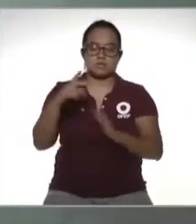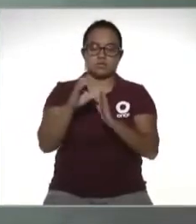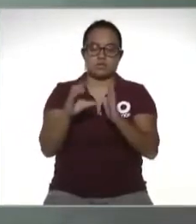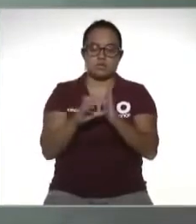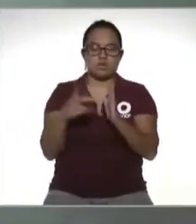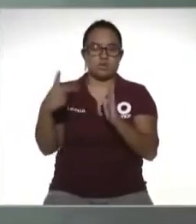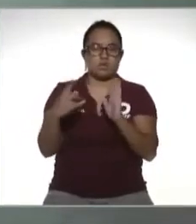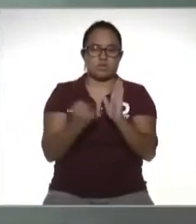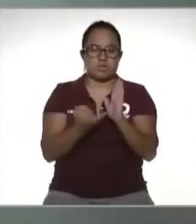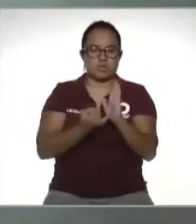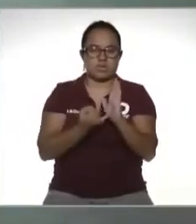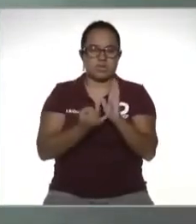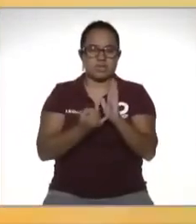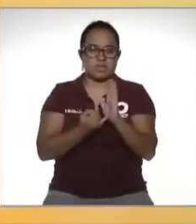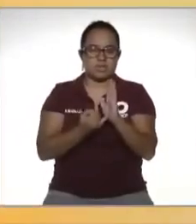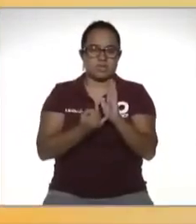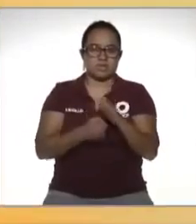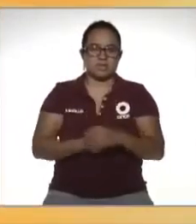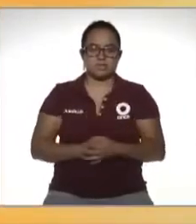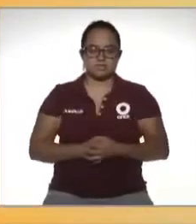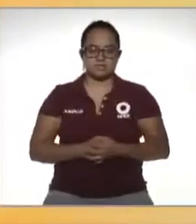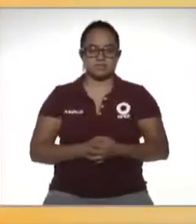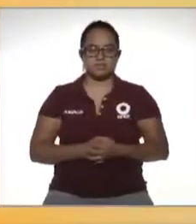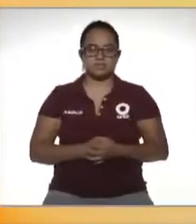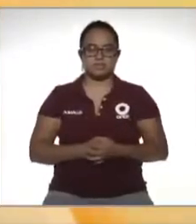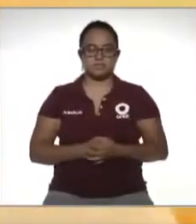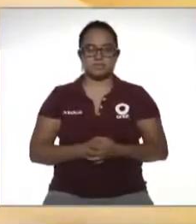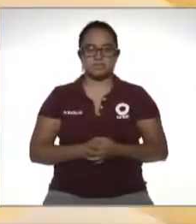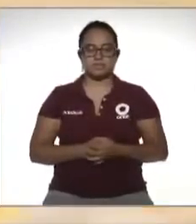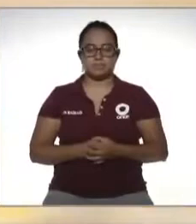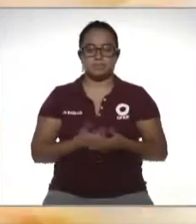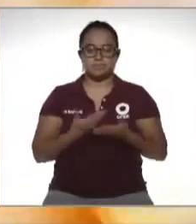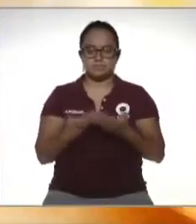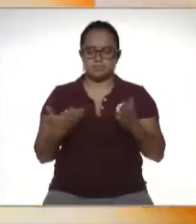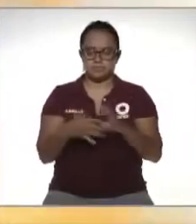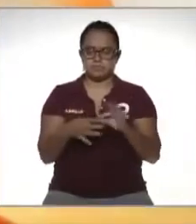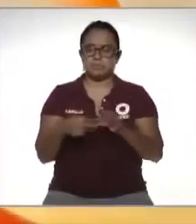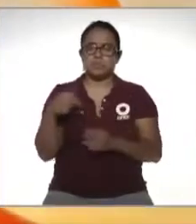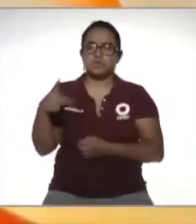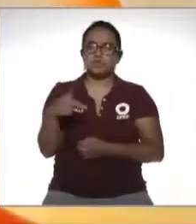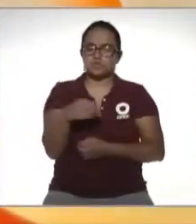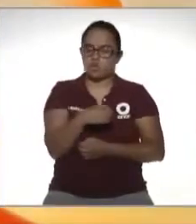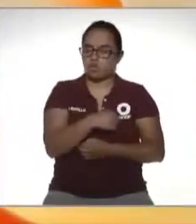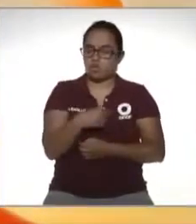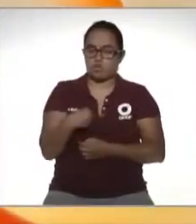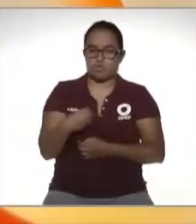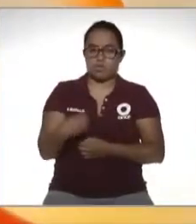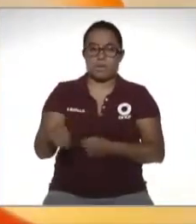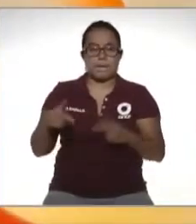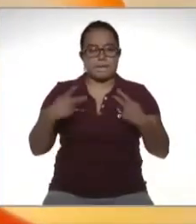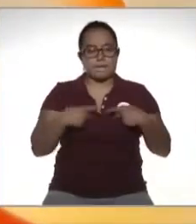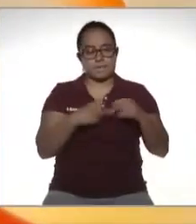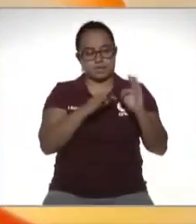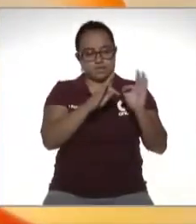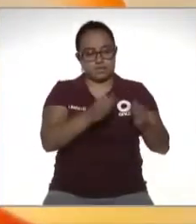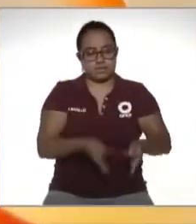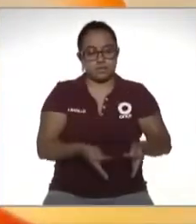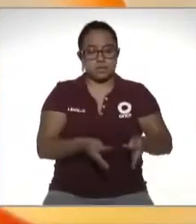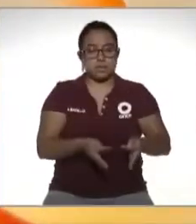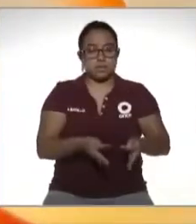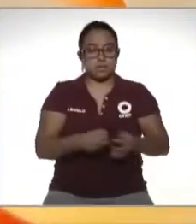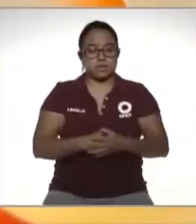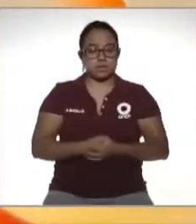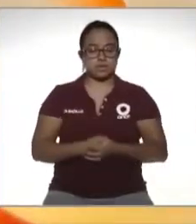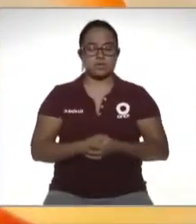fiscal de la operación vamos a hablar de las obligaciones de personas físicas que